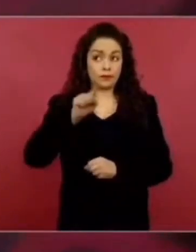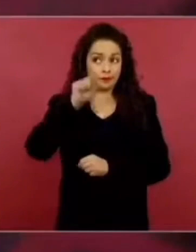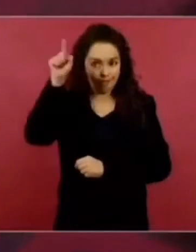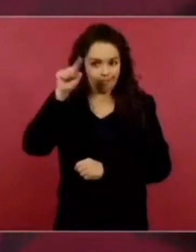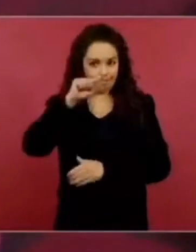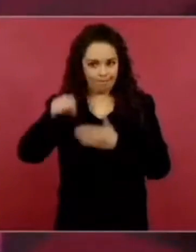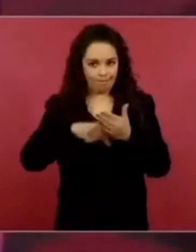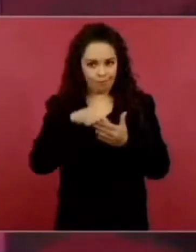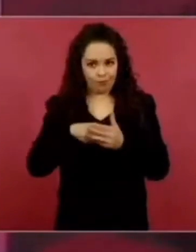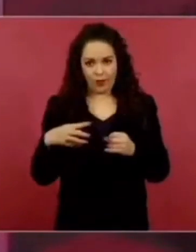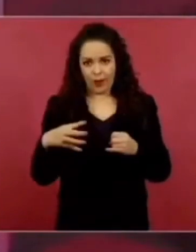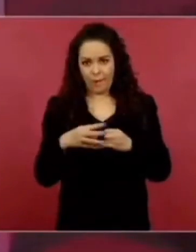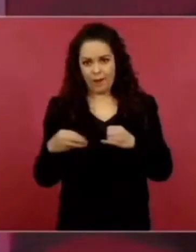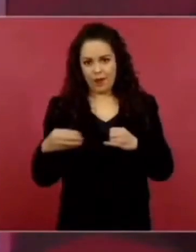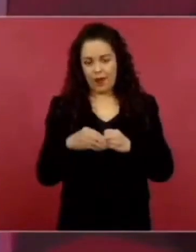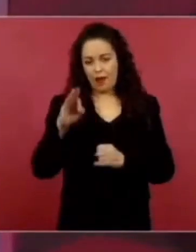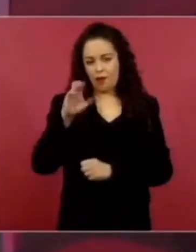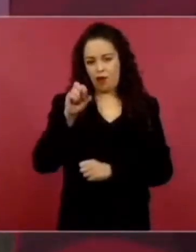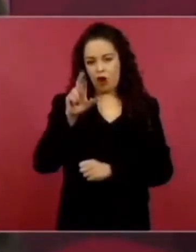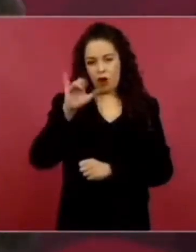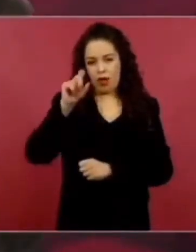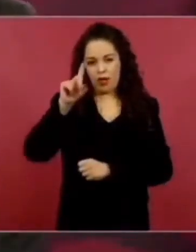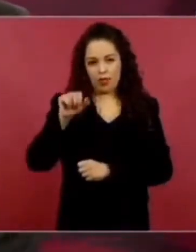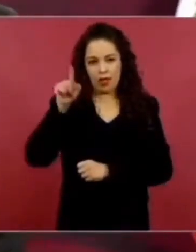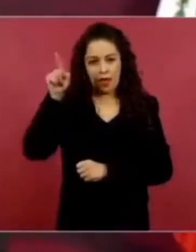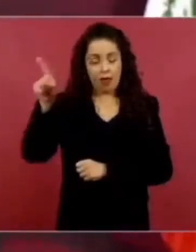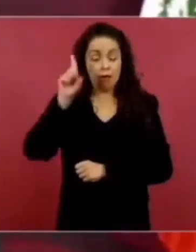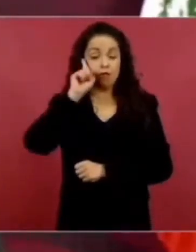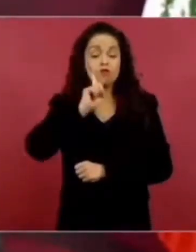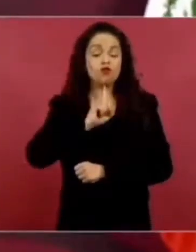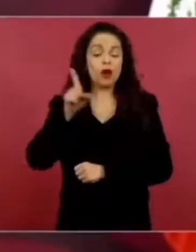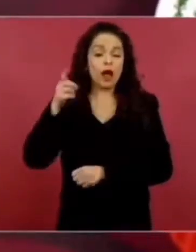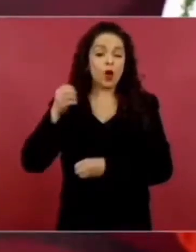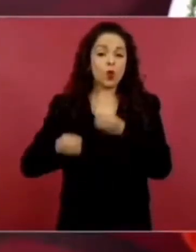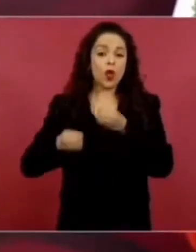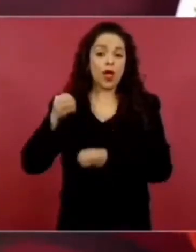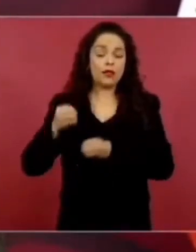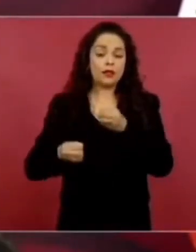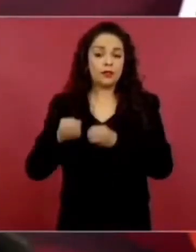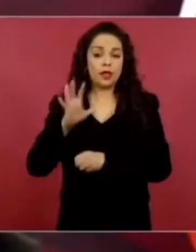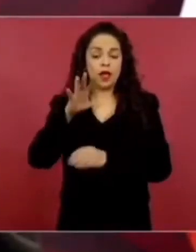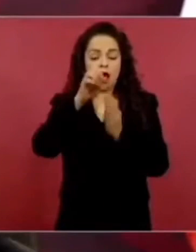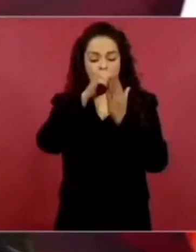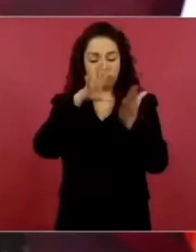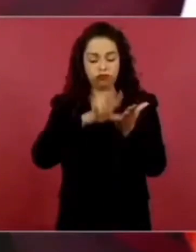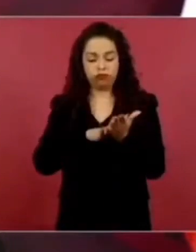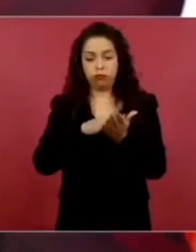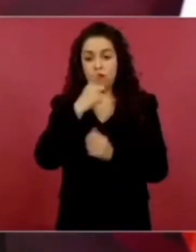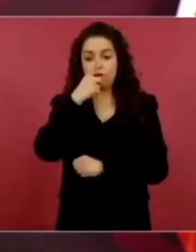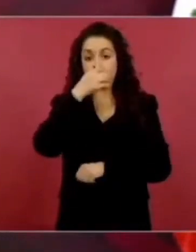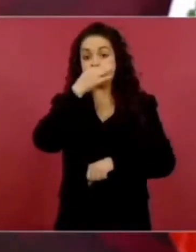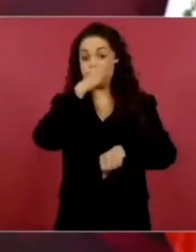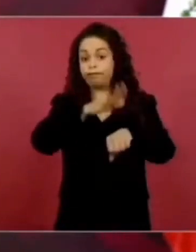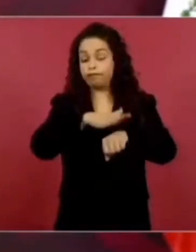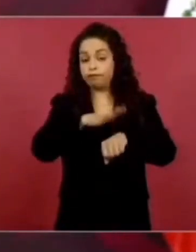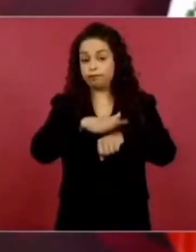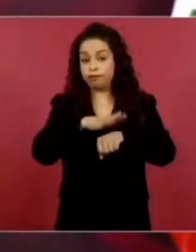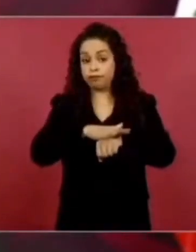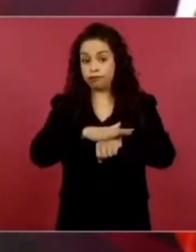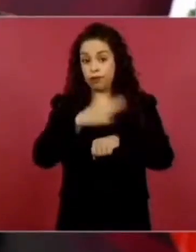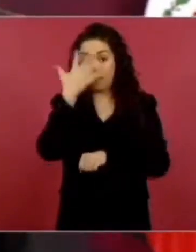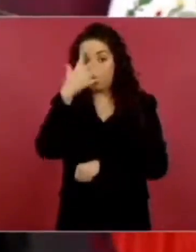dio un plazo de 10 días para que